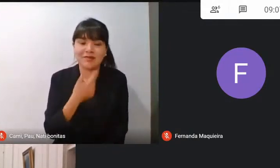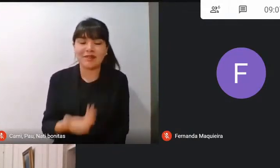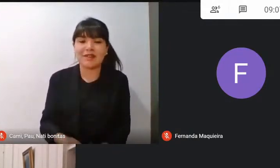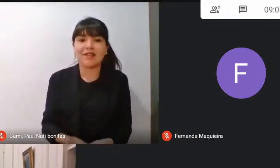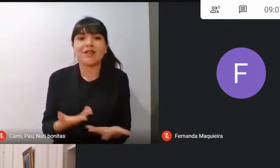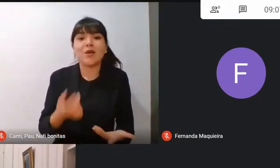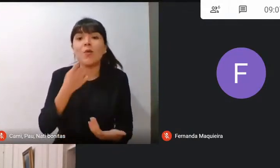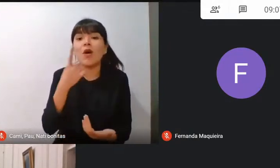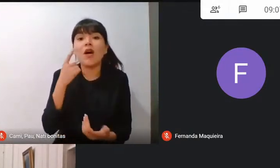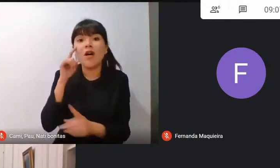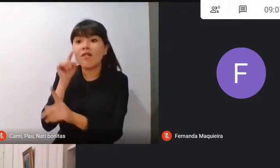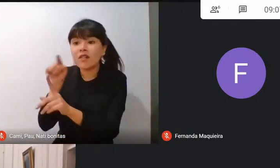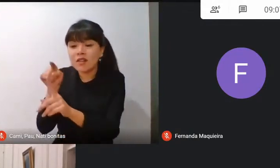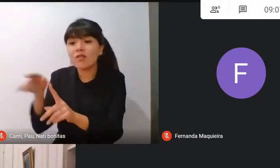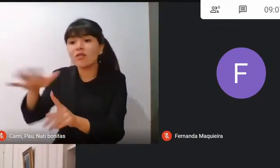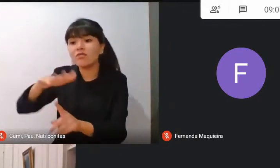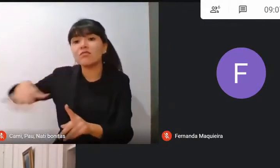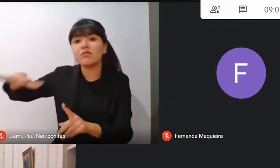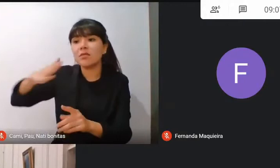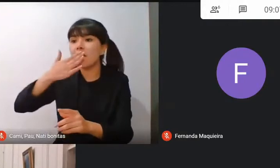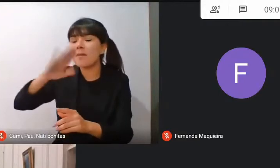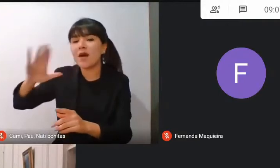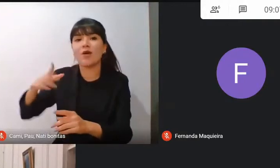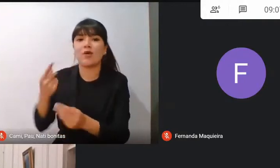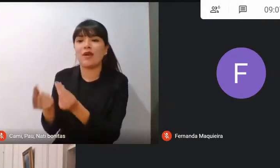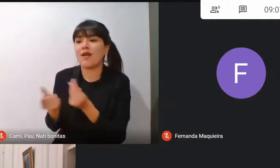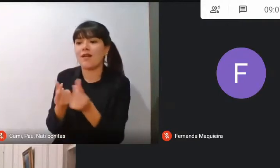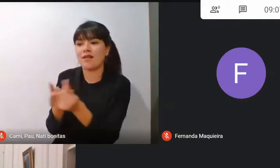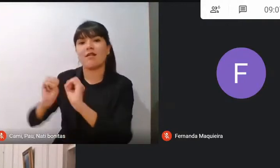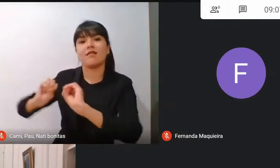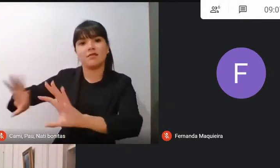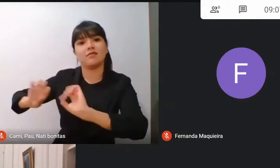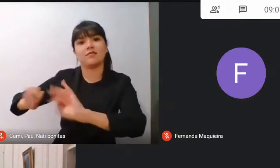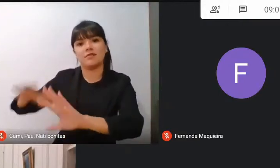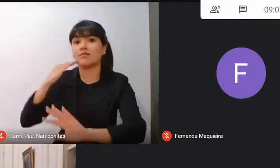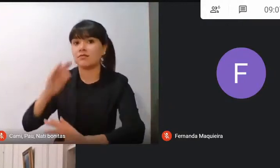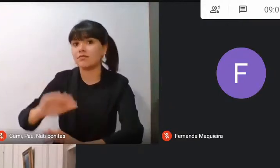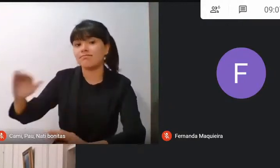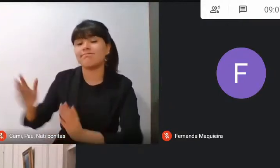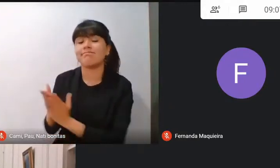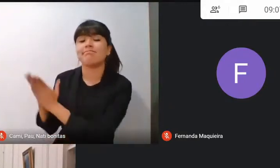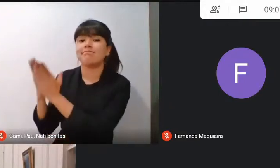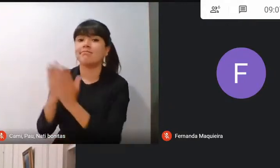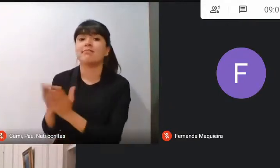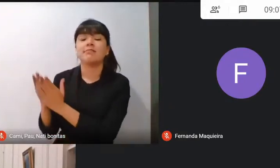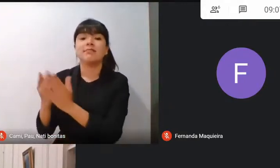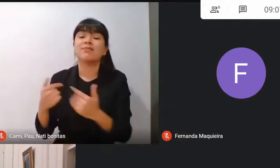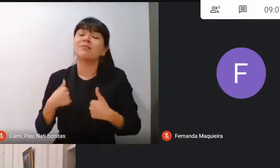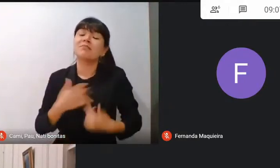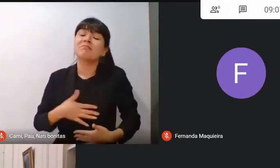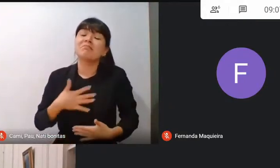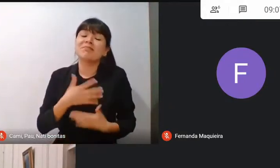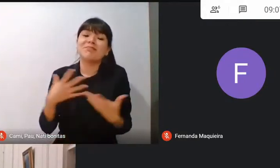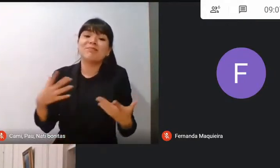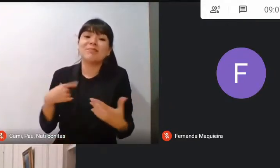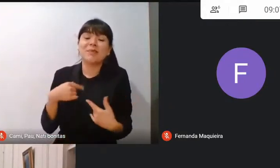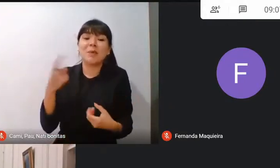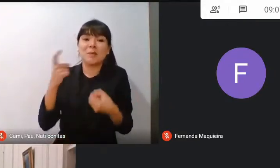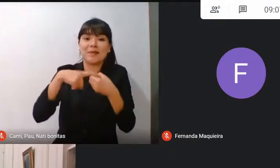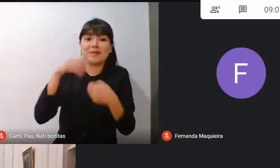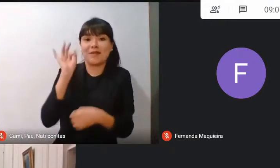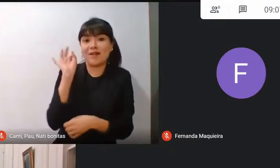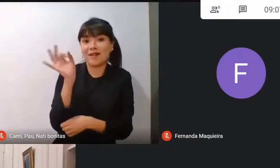a los alumnos, y poder impartir la mejor calidad de educación. Así que yo encantado de participar en esta reunión, y ahora quedo atento